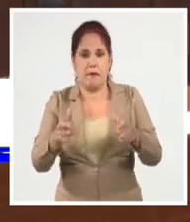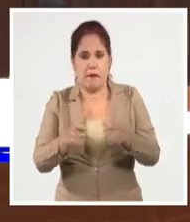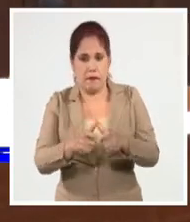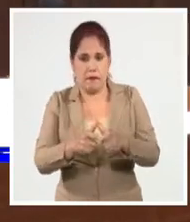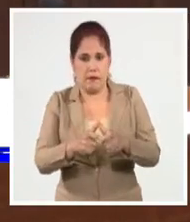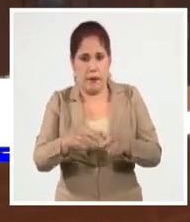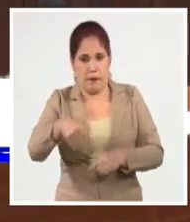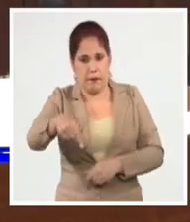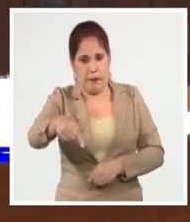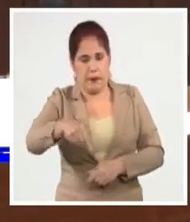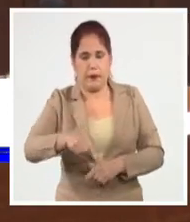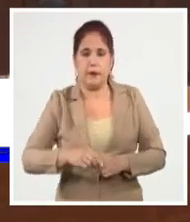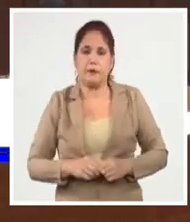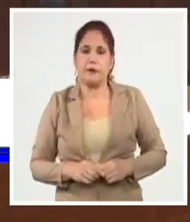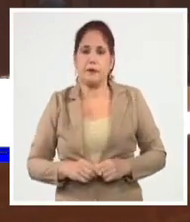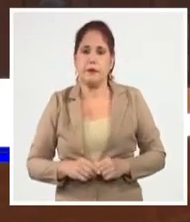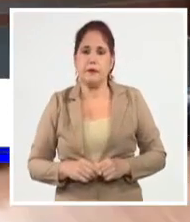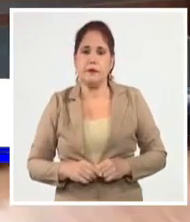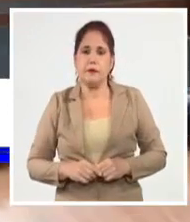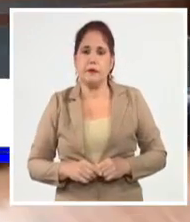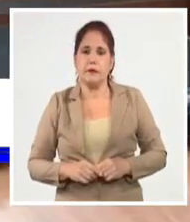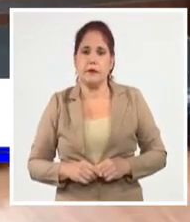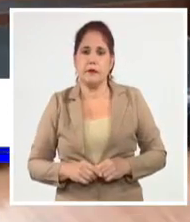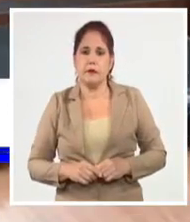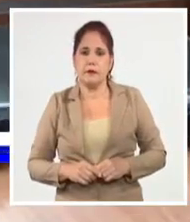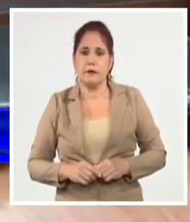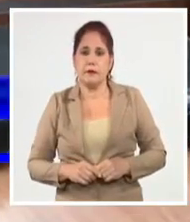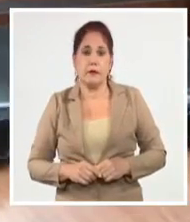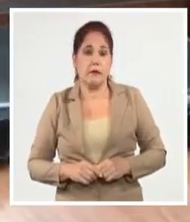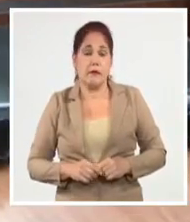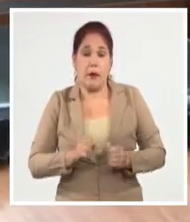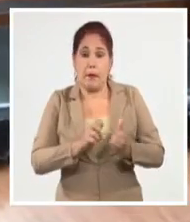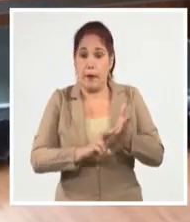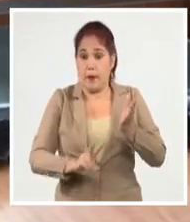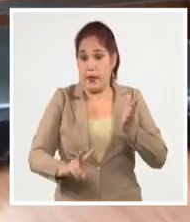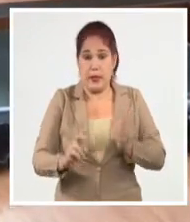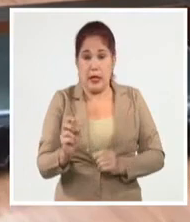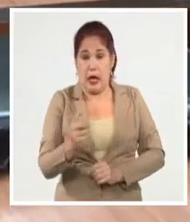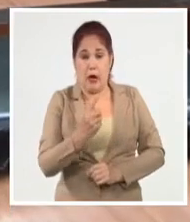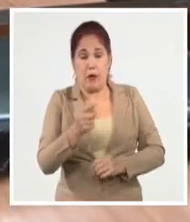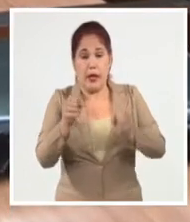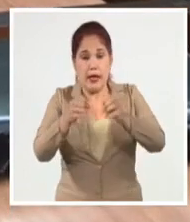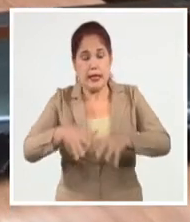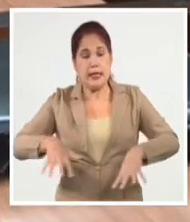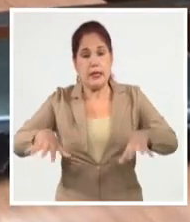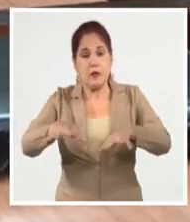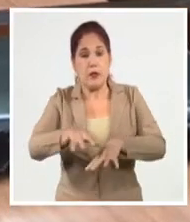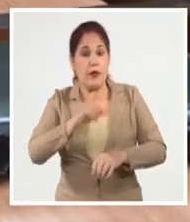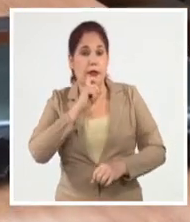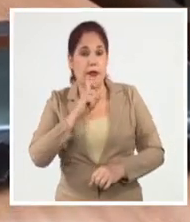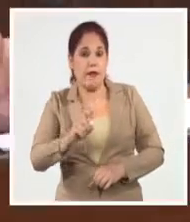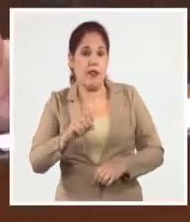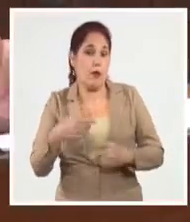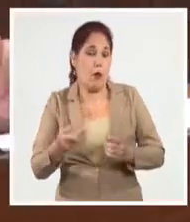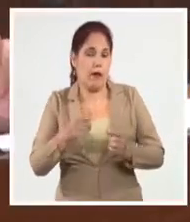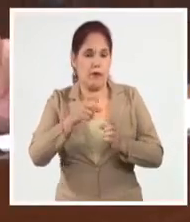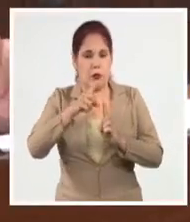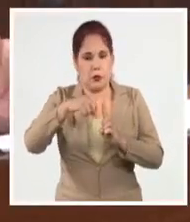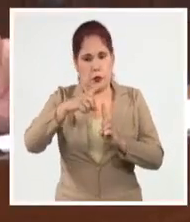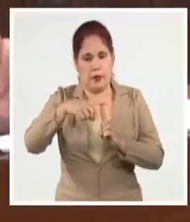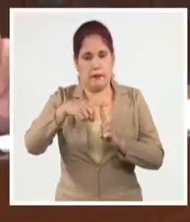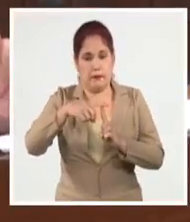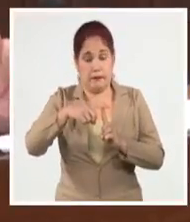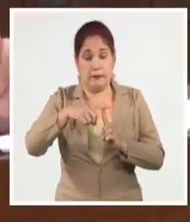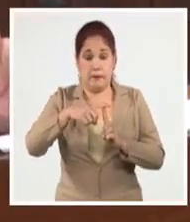los próximos días en el número de casos confirmados. La única provincia que tiene una situación un poco desfavorable es la provincia de Las Tunas. Y los